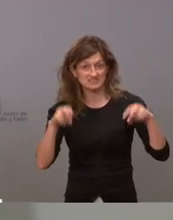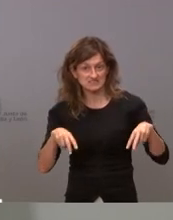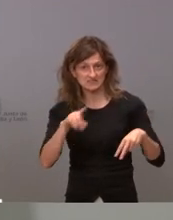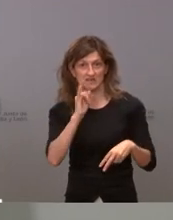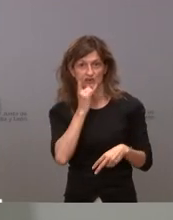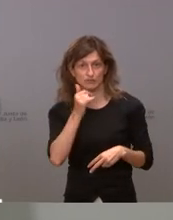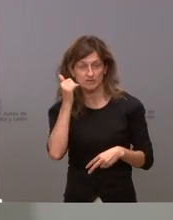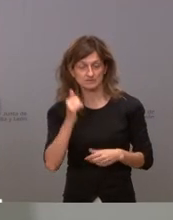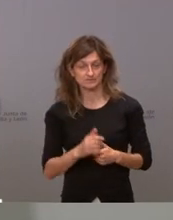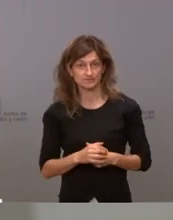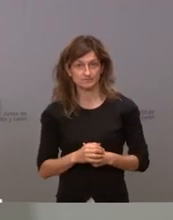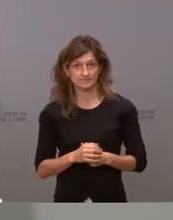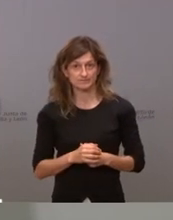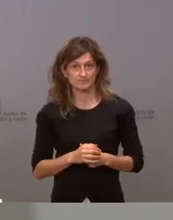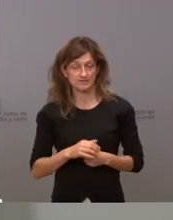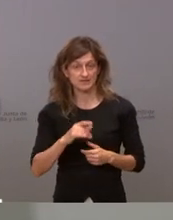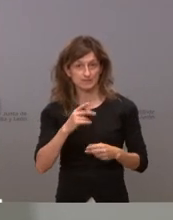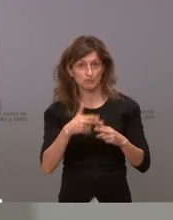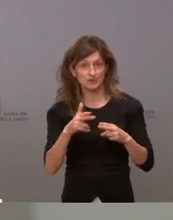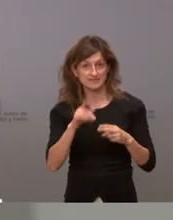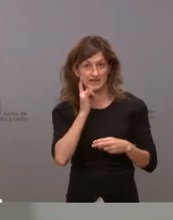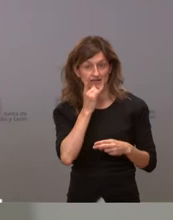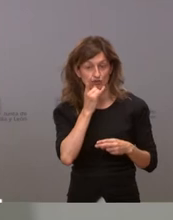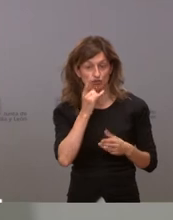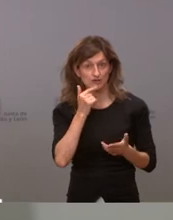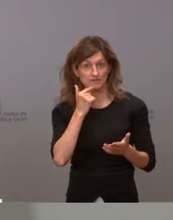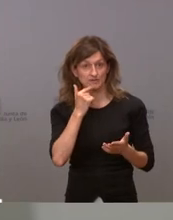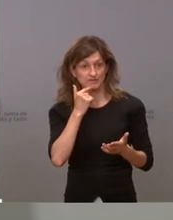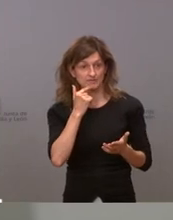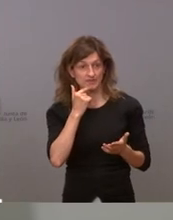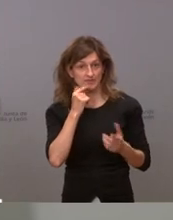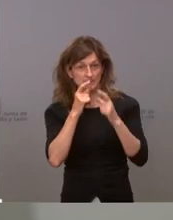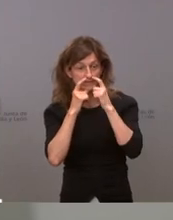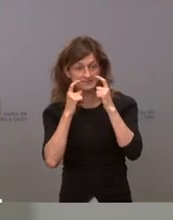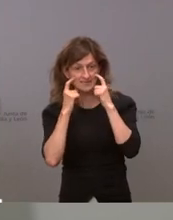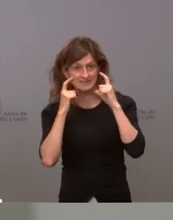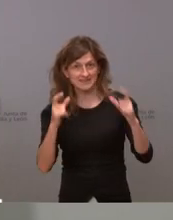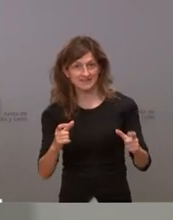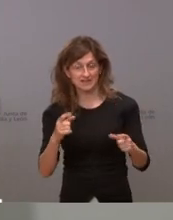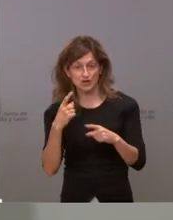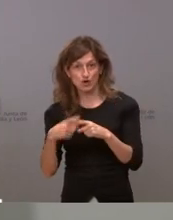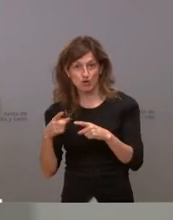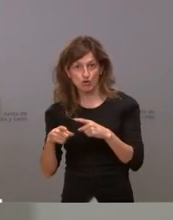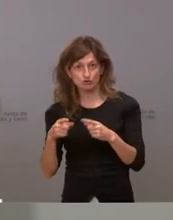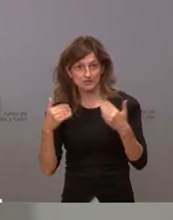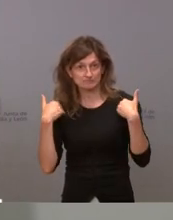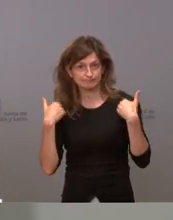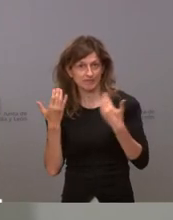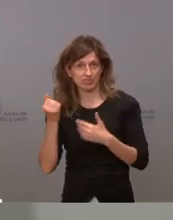errores el error más importante en política es que estás para quitar mascarillas y para lo demás estás en Estonia